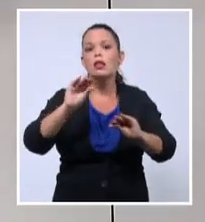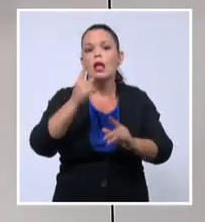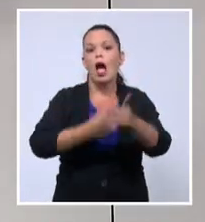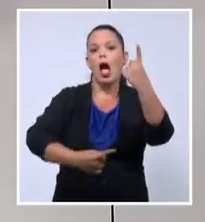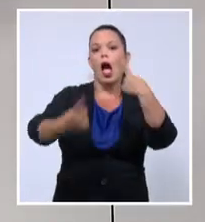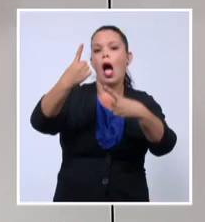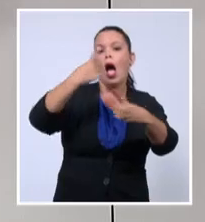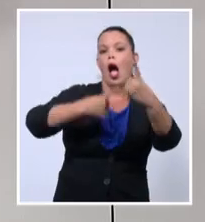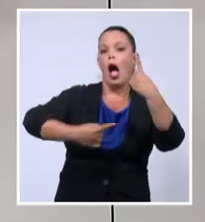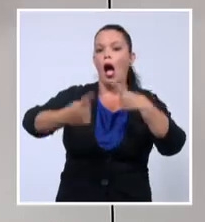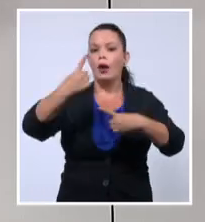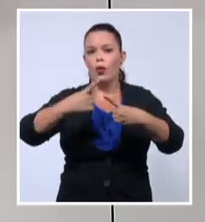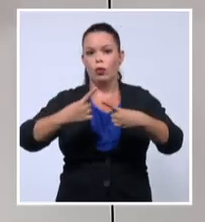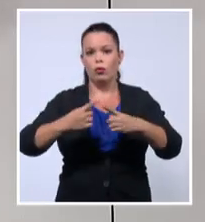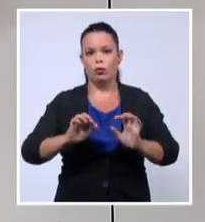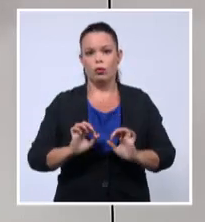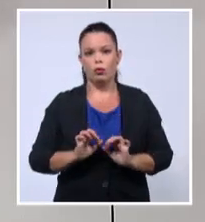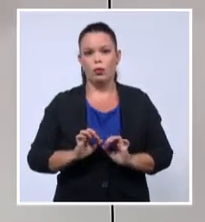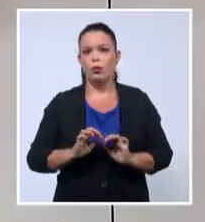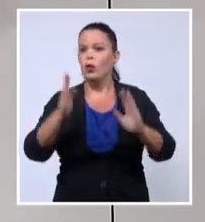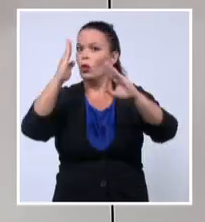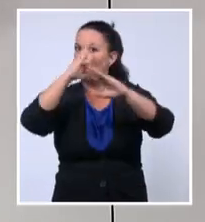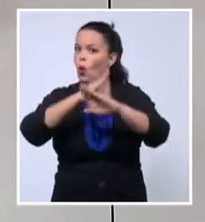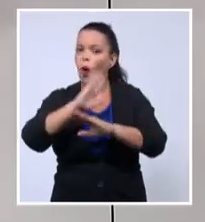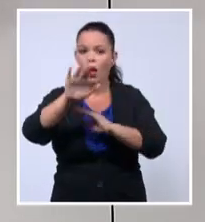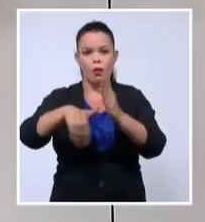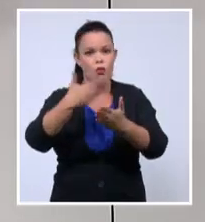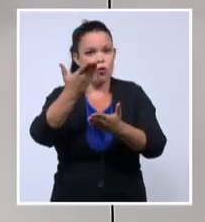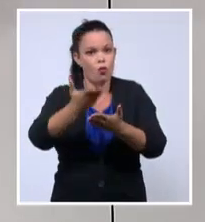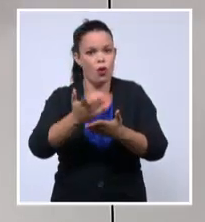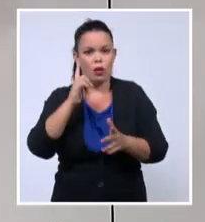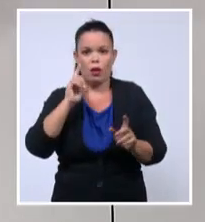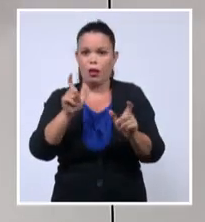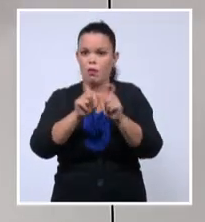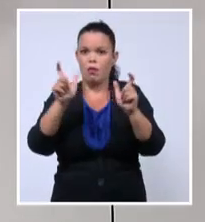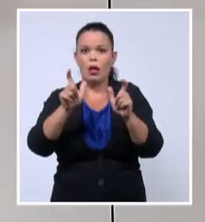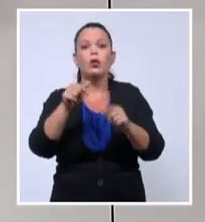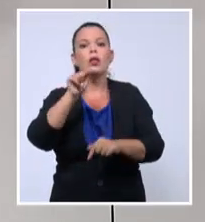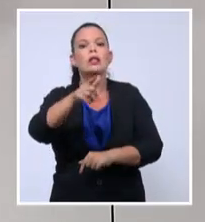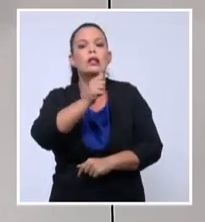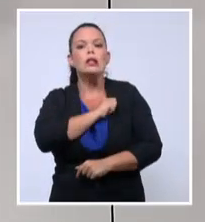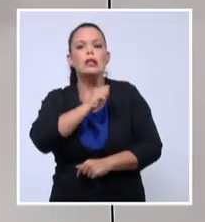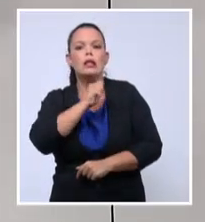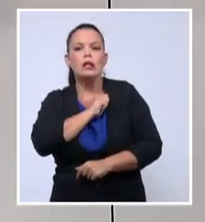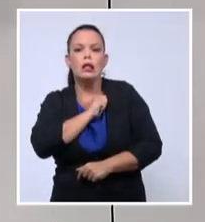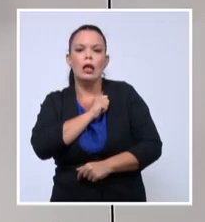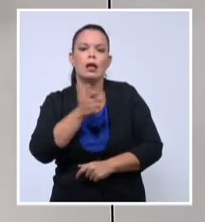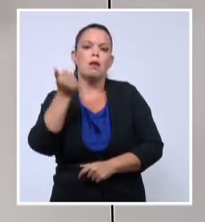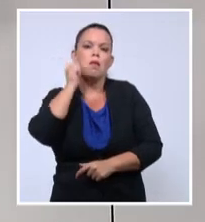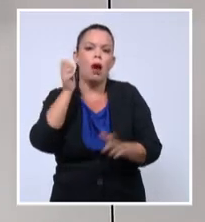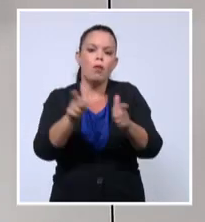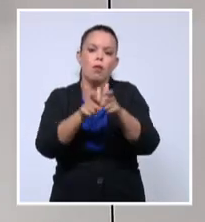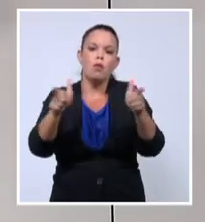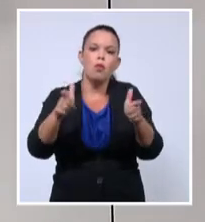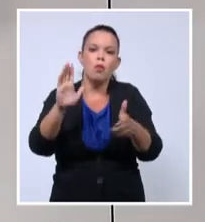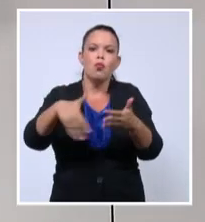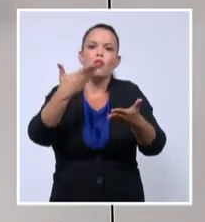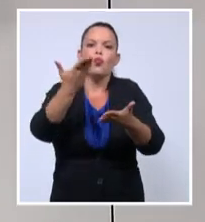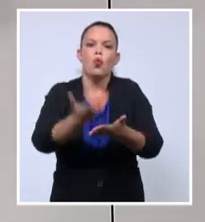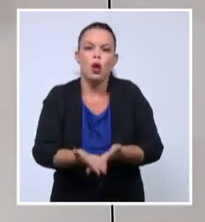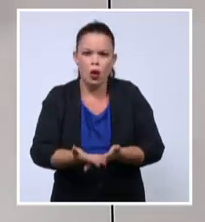pocas o ninguna propuesta de impacto. Hablan de aumentar las pruebas de detección, el rastreo de los contactos,